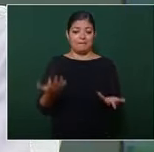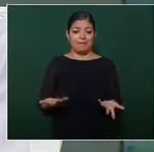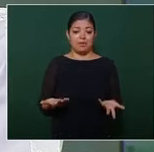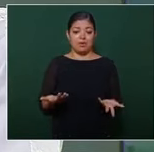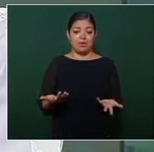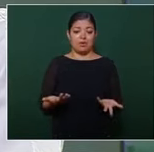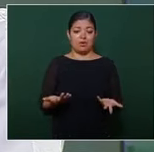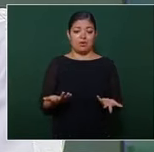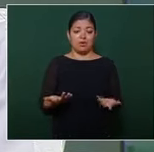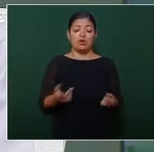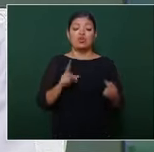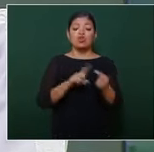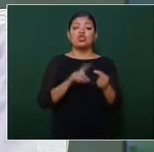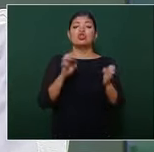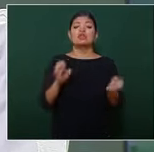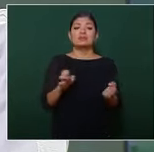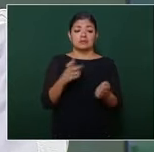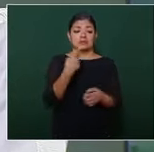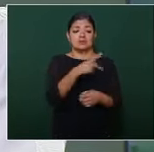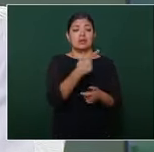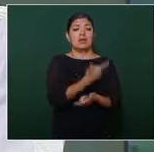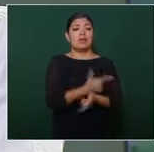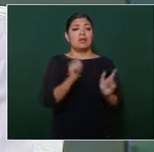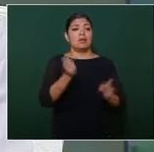y dónde queda la libertad de expresión